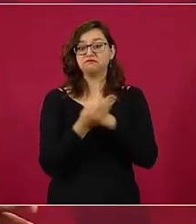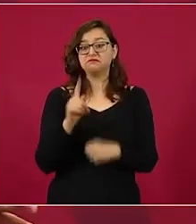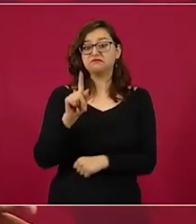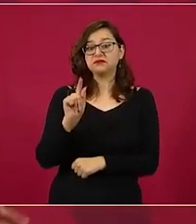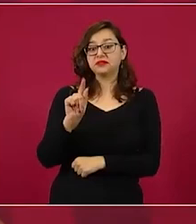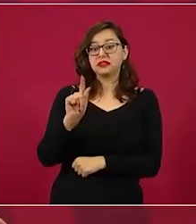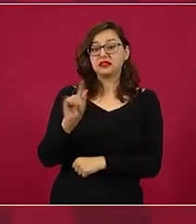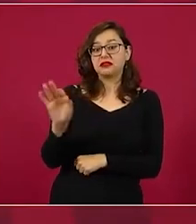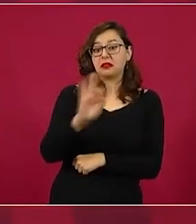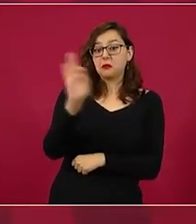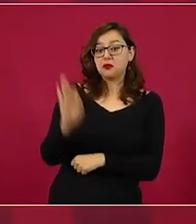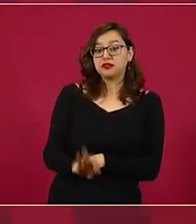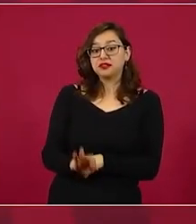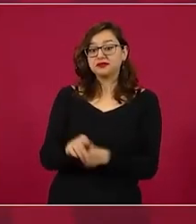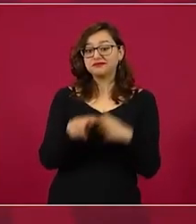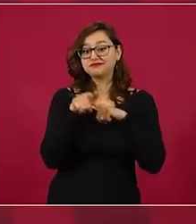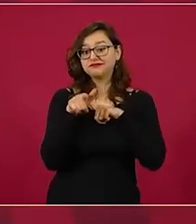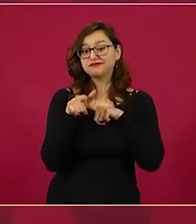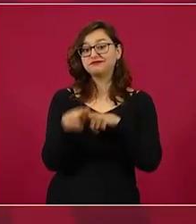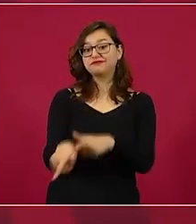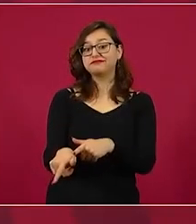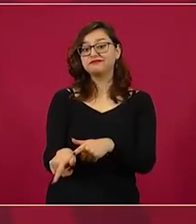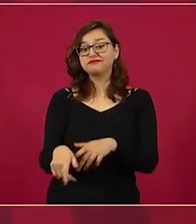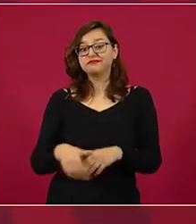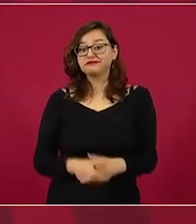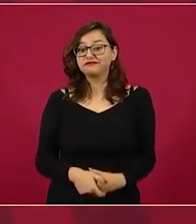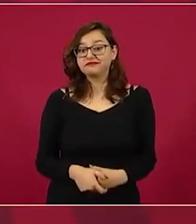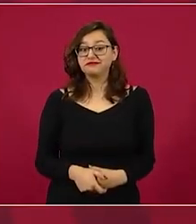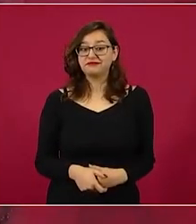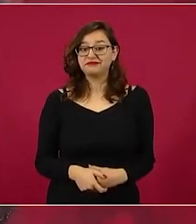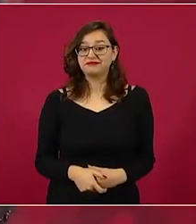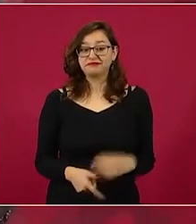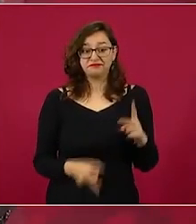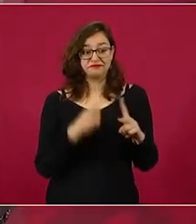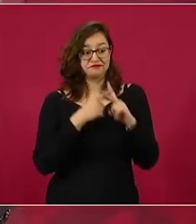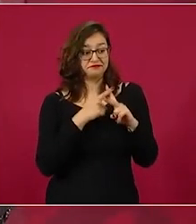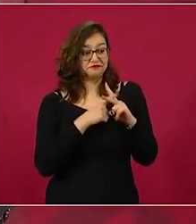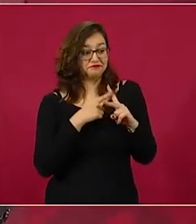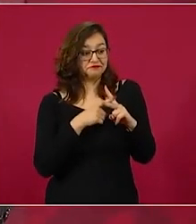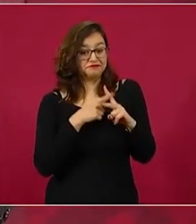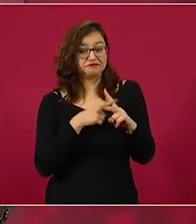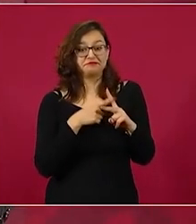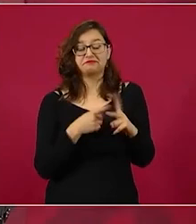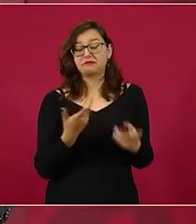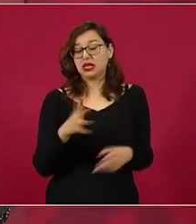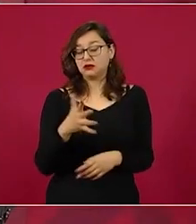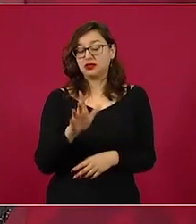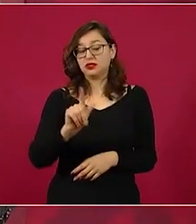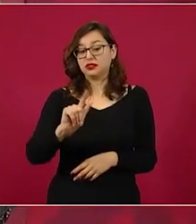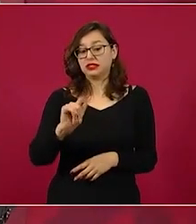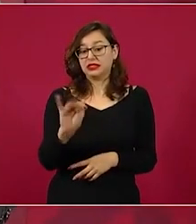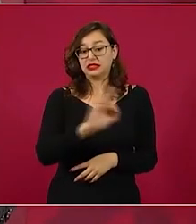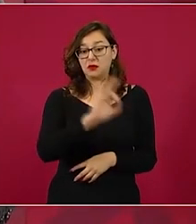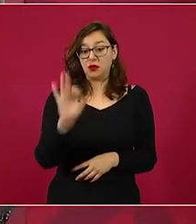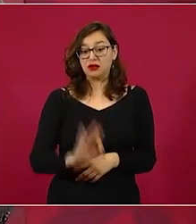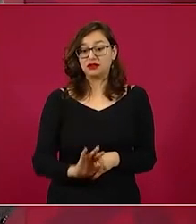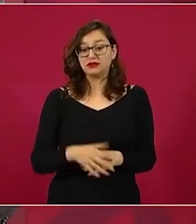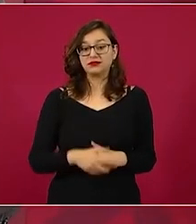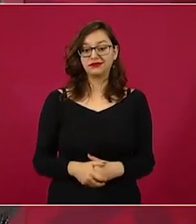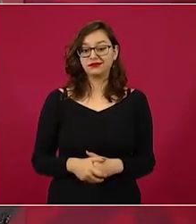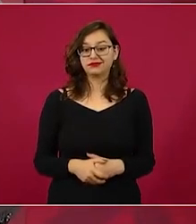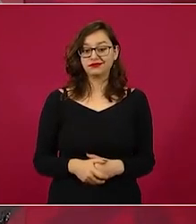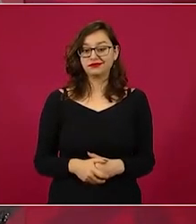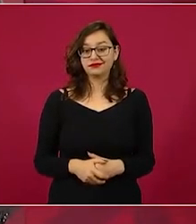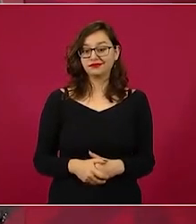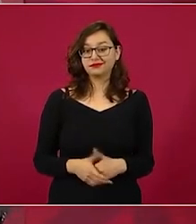en nuestras encuestas, porque la